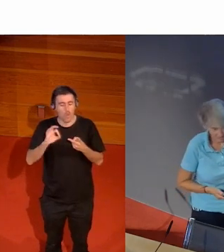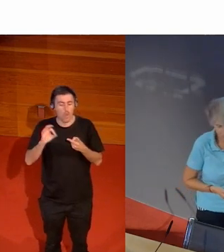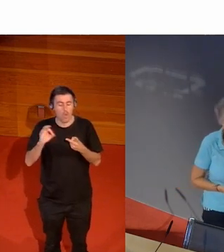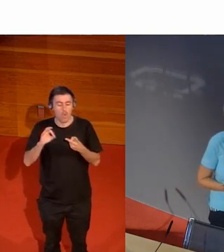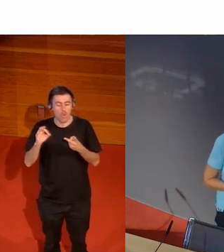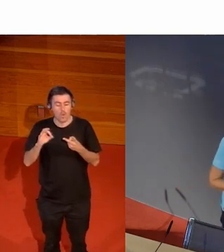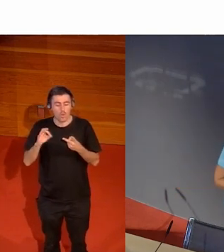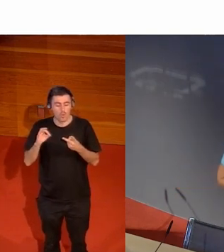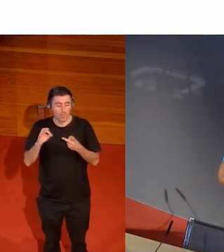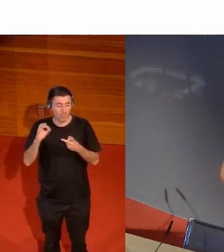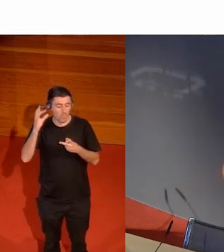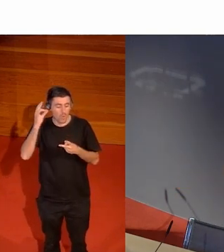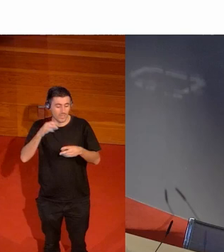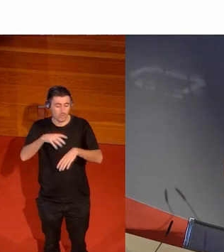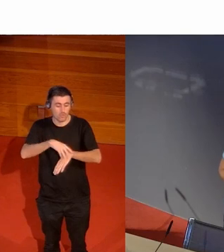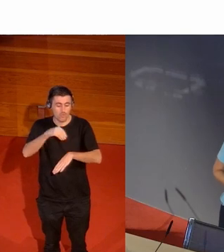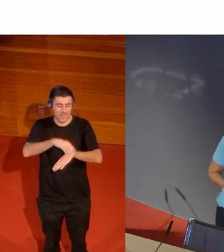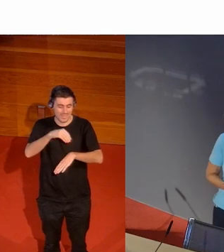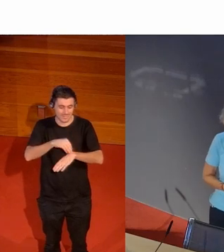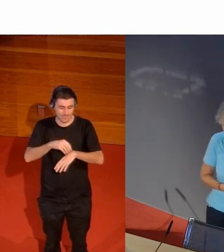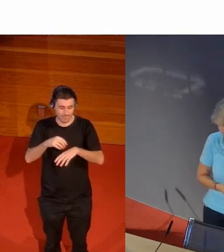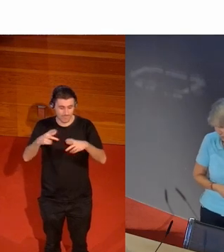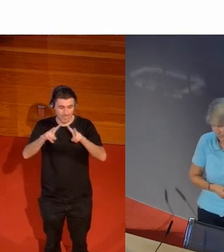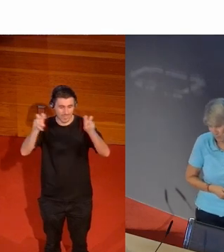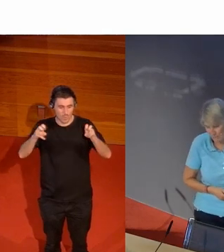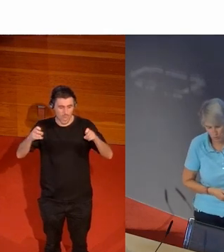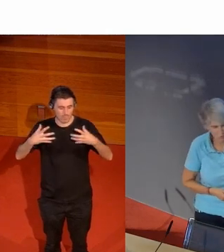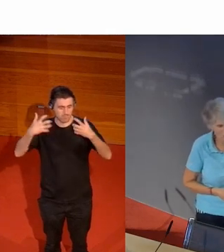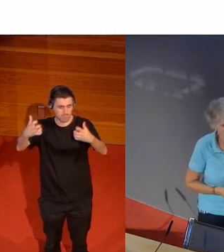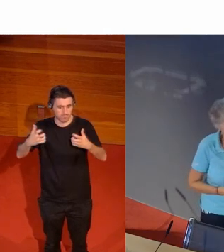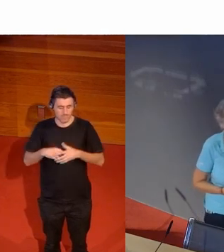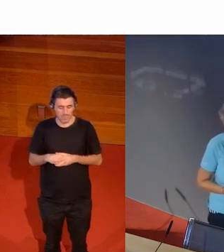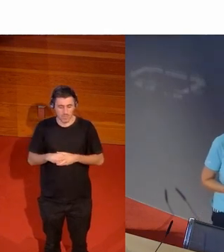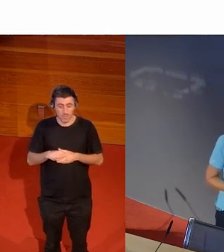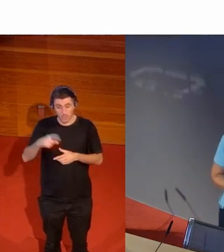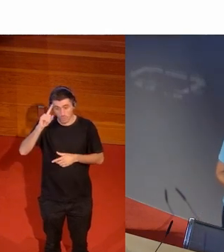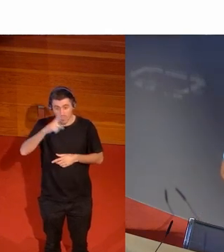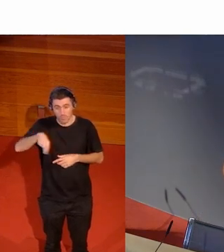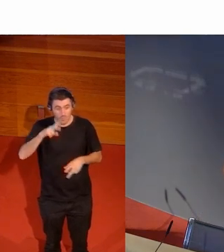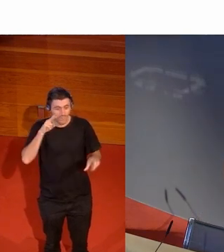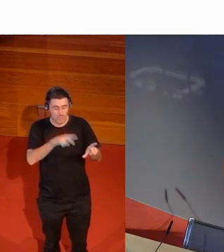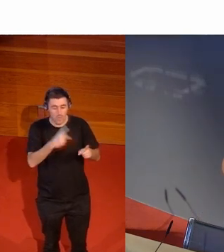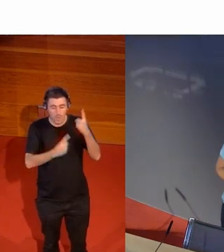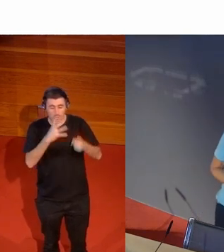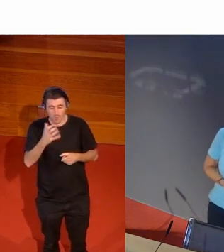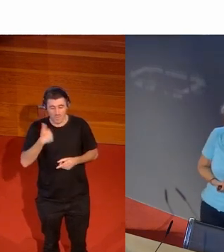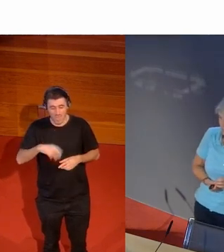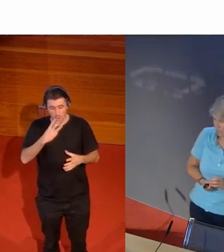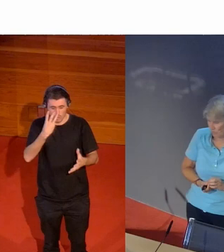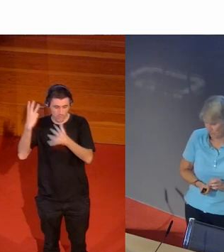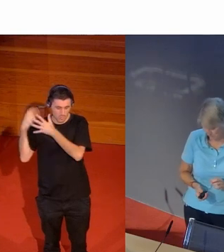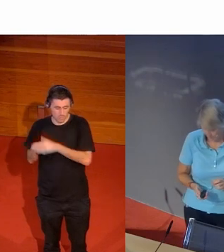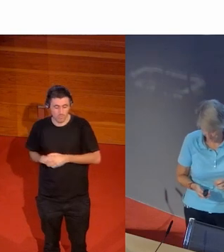no sé si alguna habéis visto ya alguna de estas porque claro han pasado ocho años ya diez caras bonitas